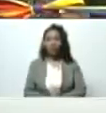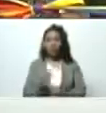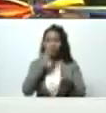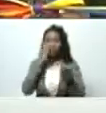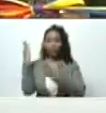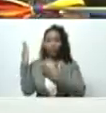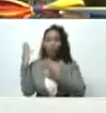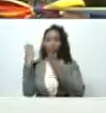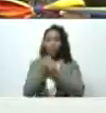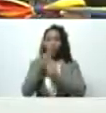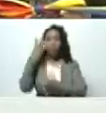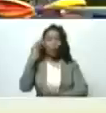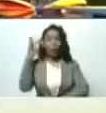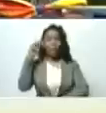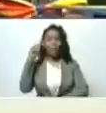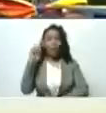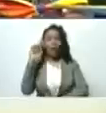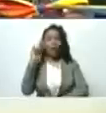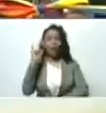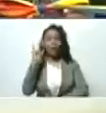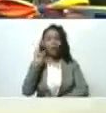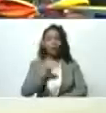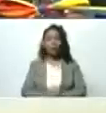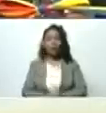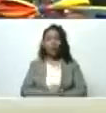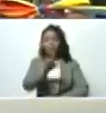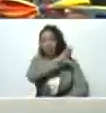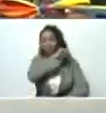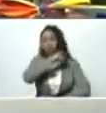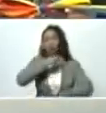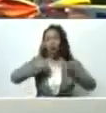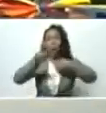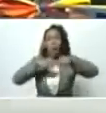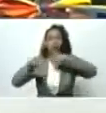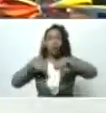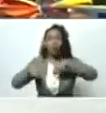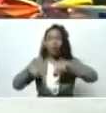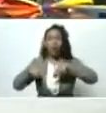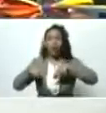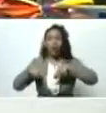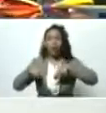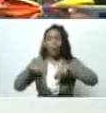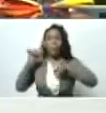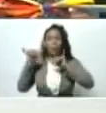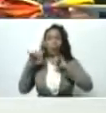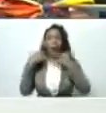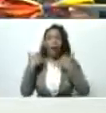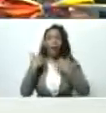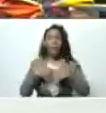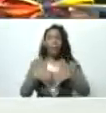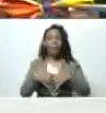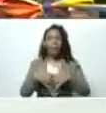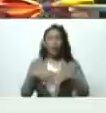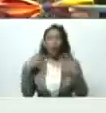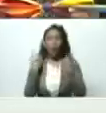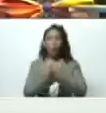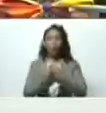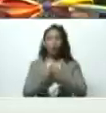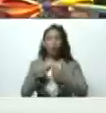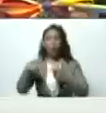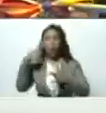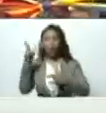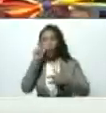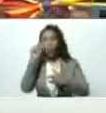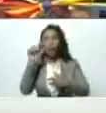con Marinava directora comercial de Pequibén con Asdrúbal Barrios vocero del